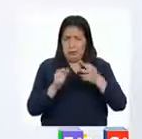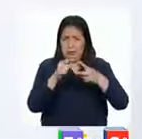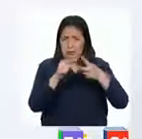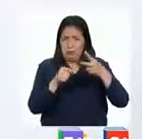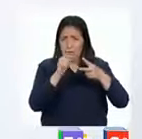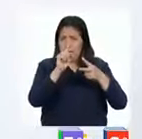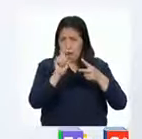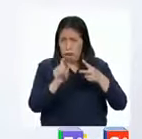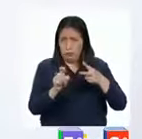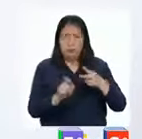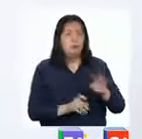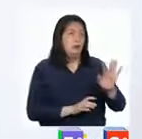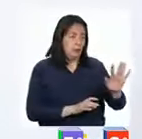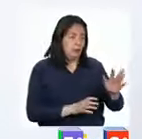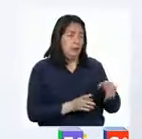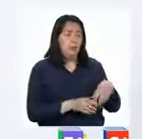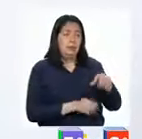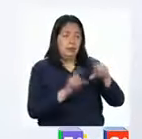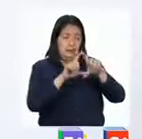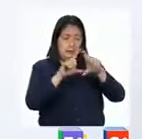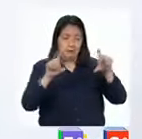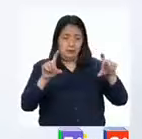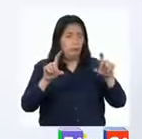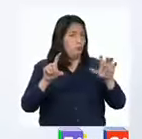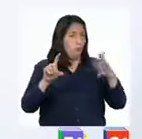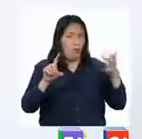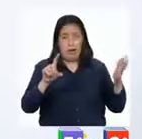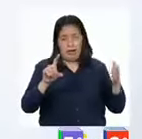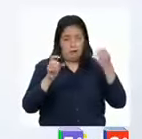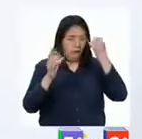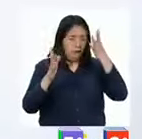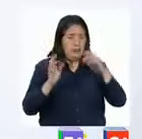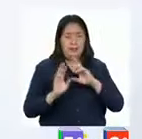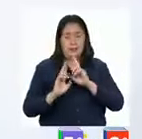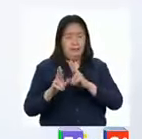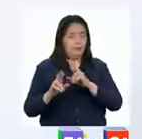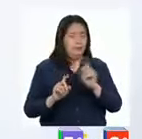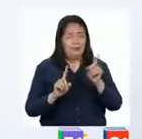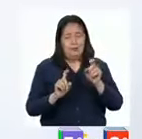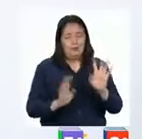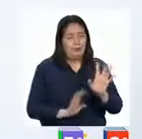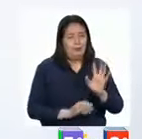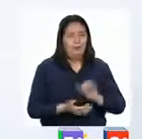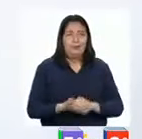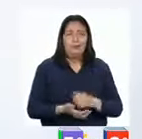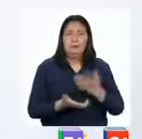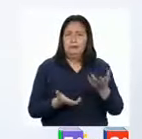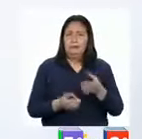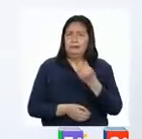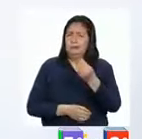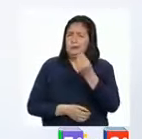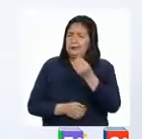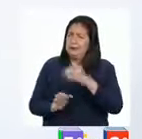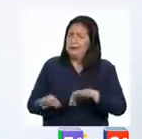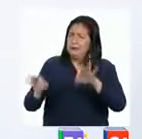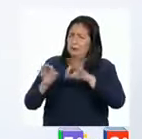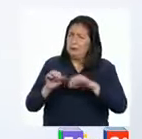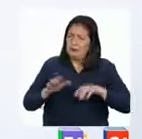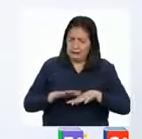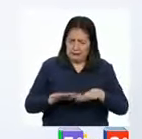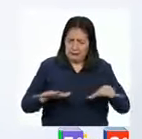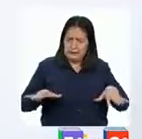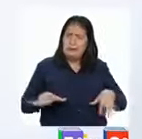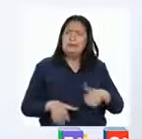preguntas? Patti, en este párrafo todavía no hay información para responder las preguntas. ¿Por qué es importante el espacio